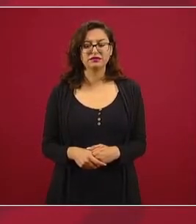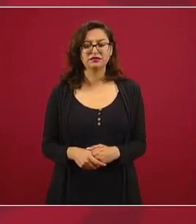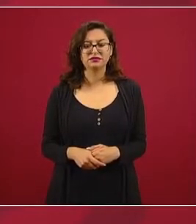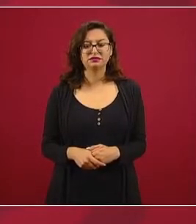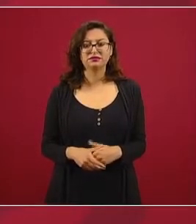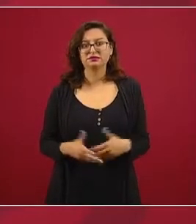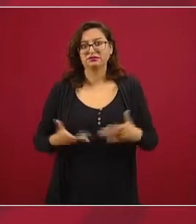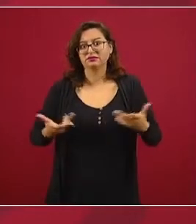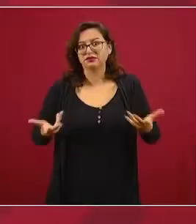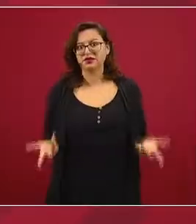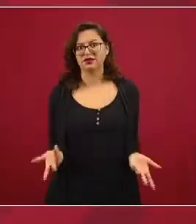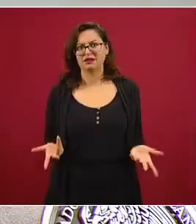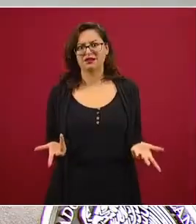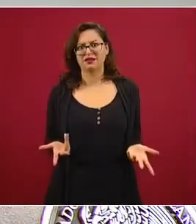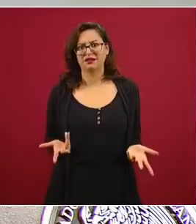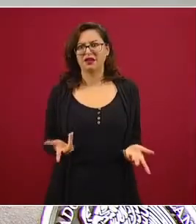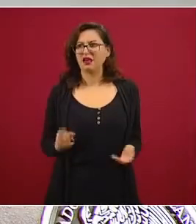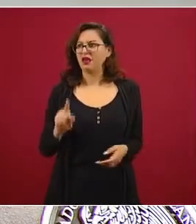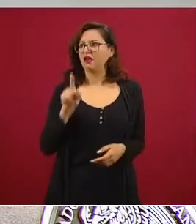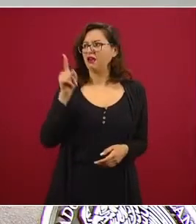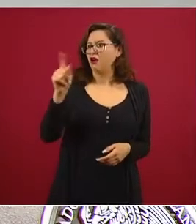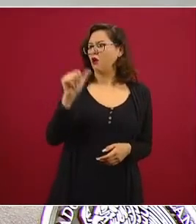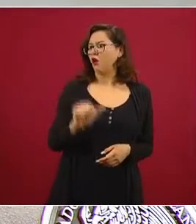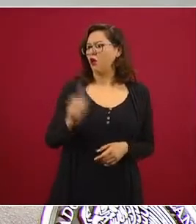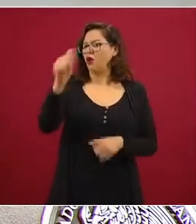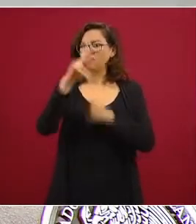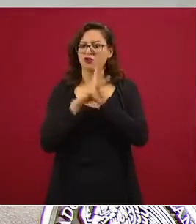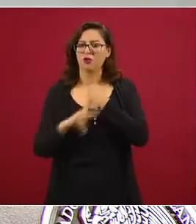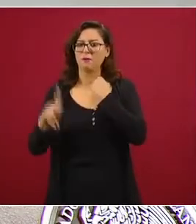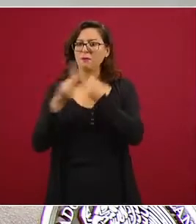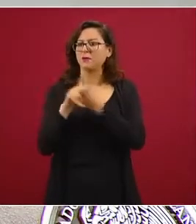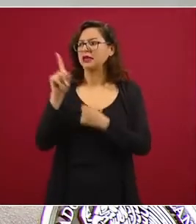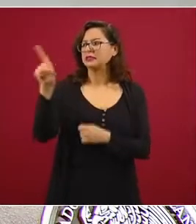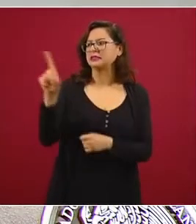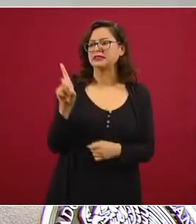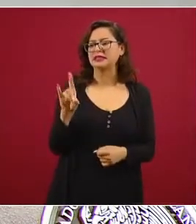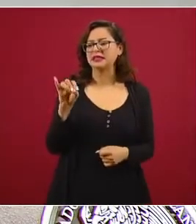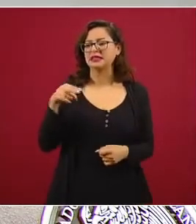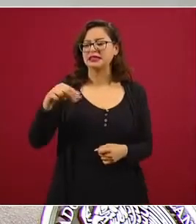Dinamarca que no hay corrupción,